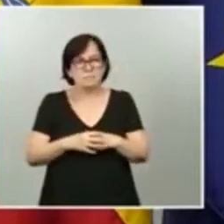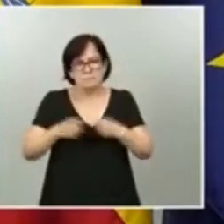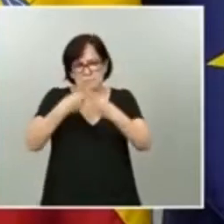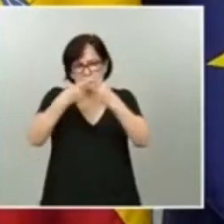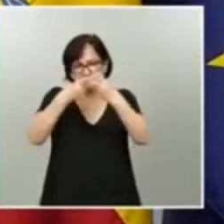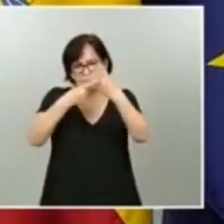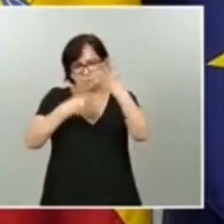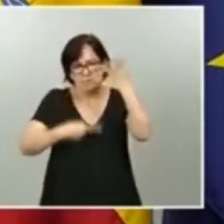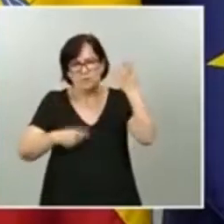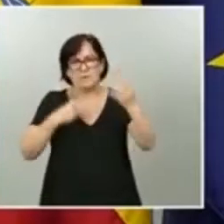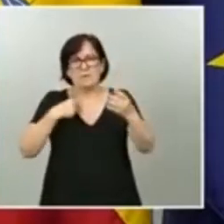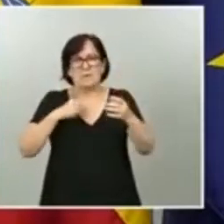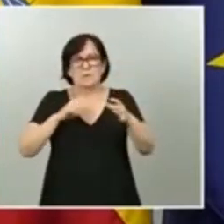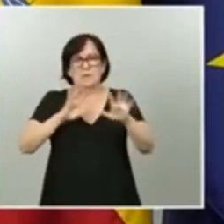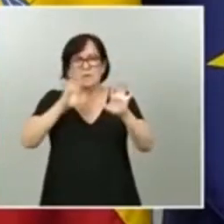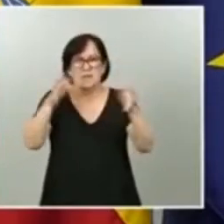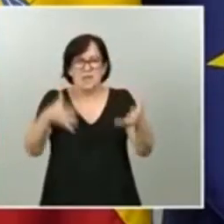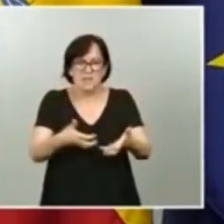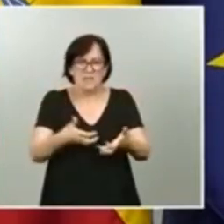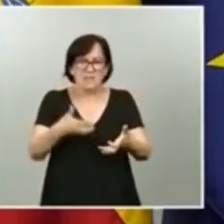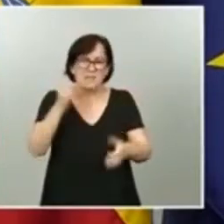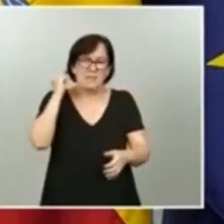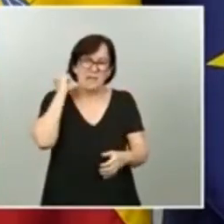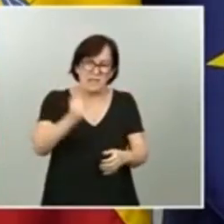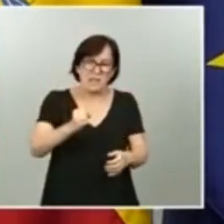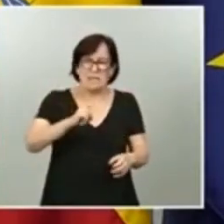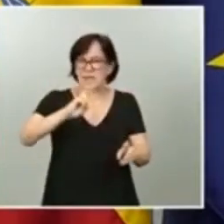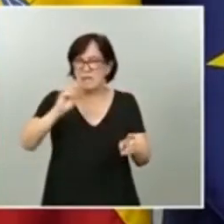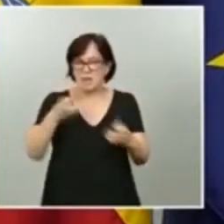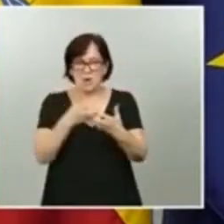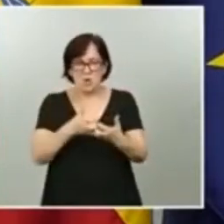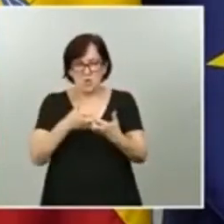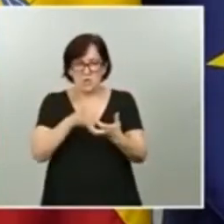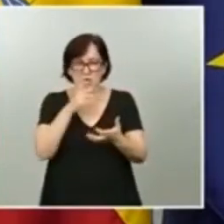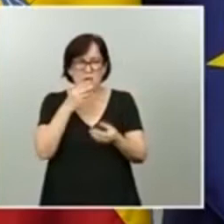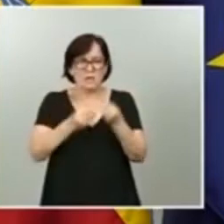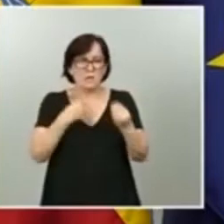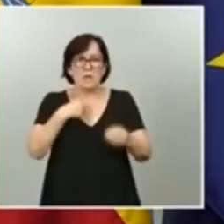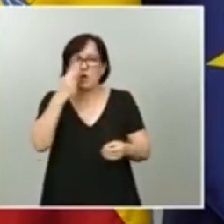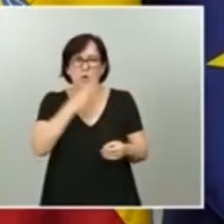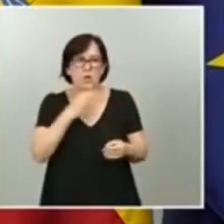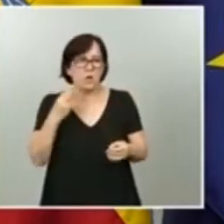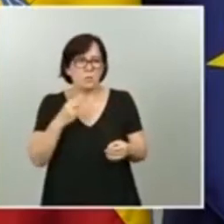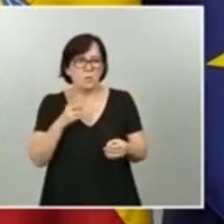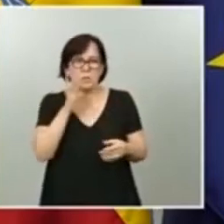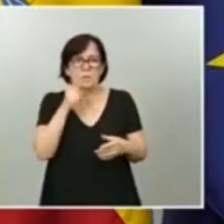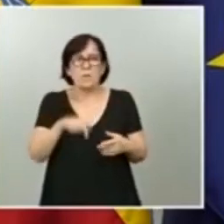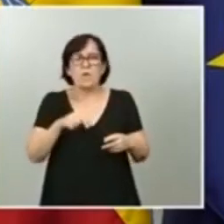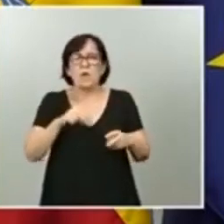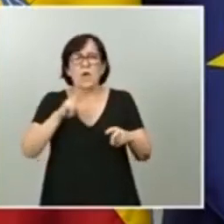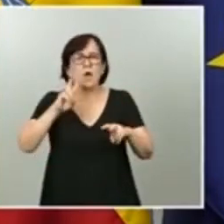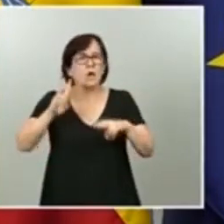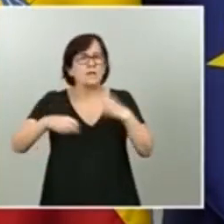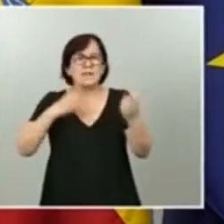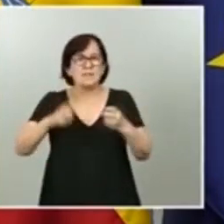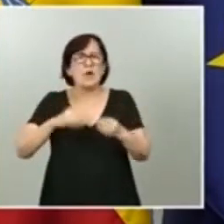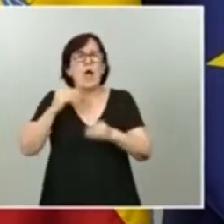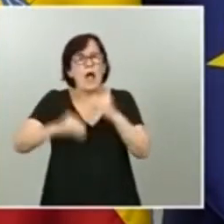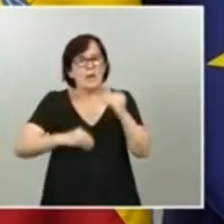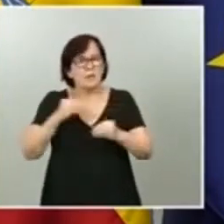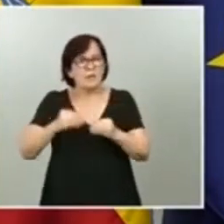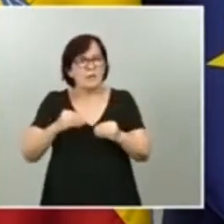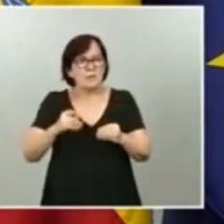cibercrimen, etcétera. Y es compromiso de este ministro que no abordaría ninguna de estas reformas sin no hacerlo con el gran